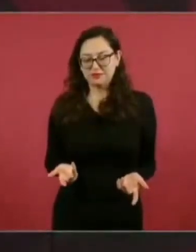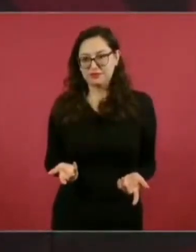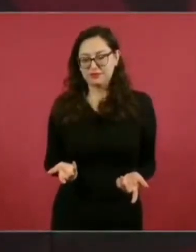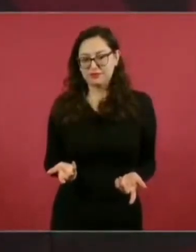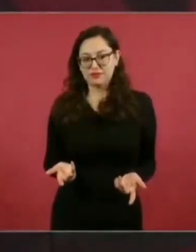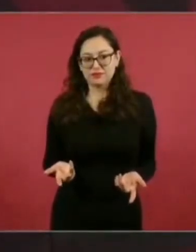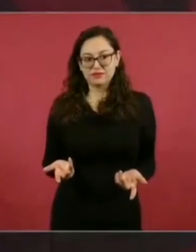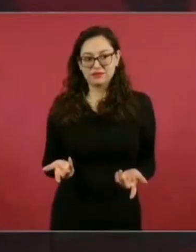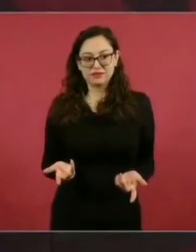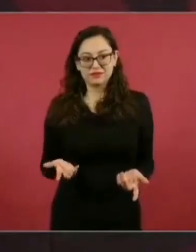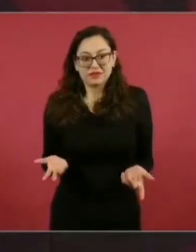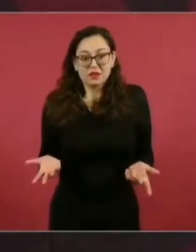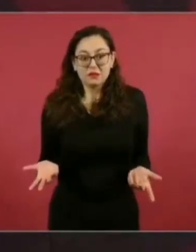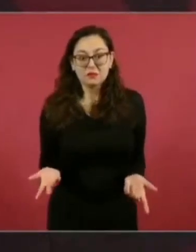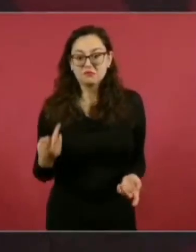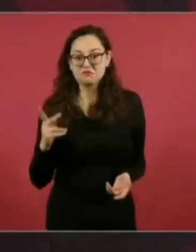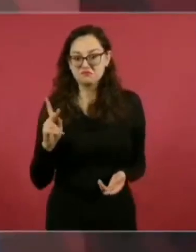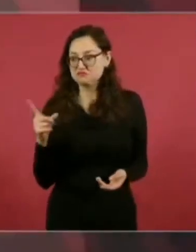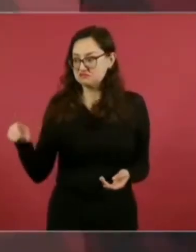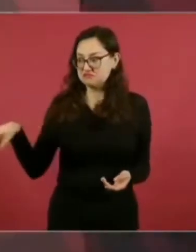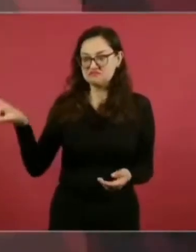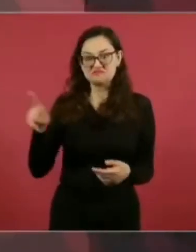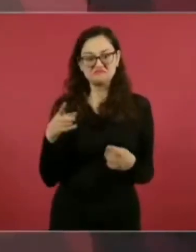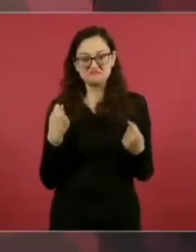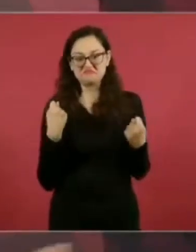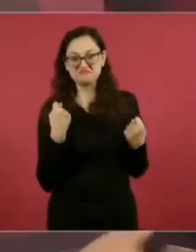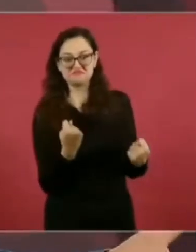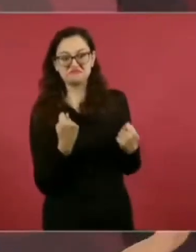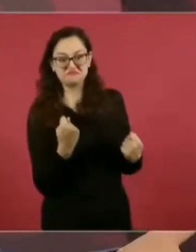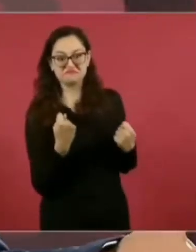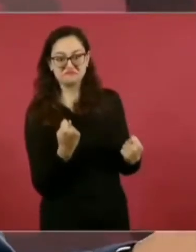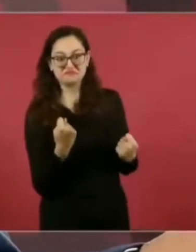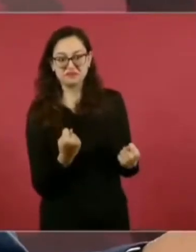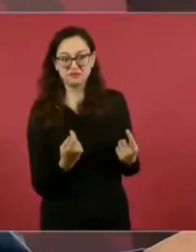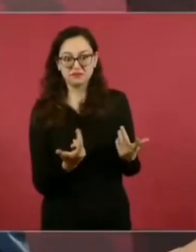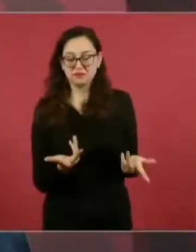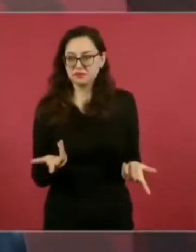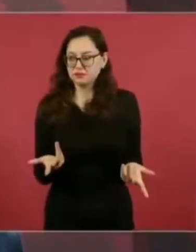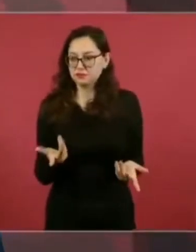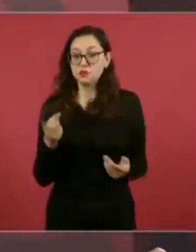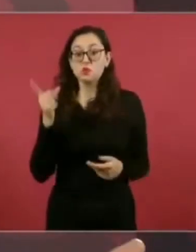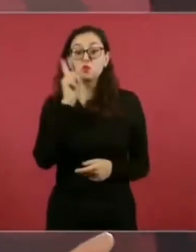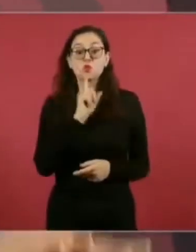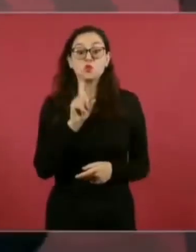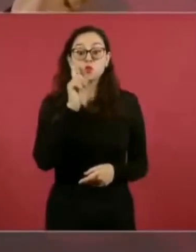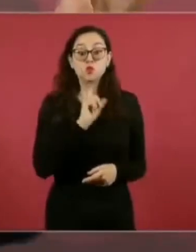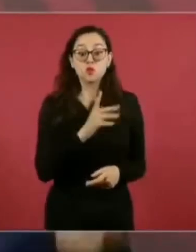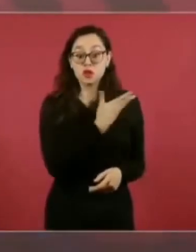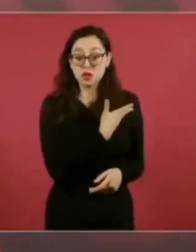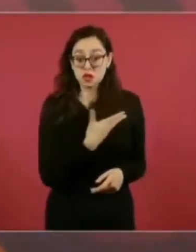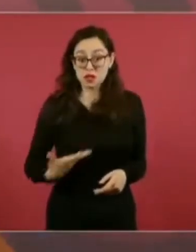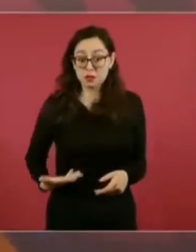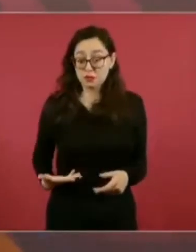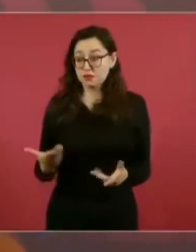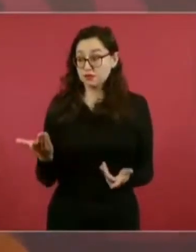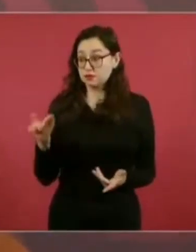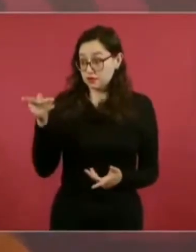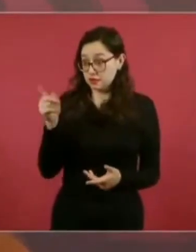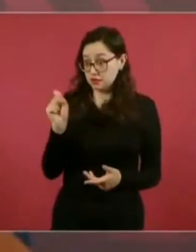Bueno, pero ¿por qué la presidenta del Poder Judicial